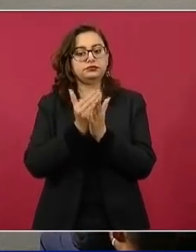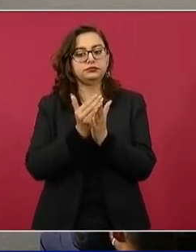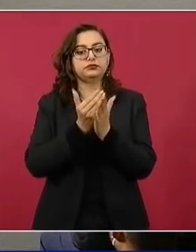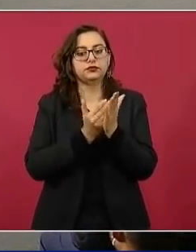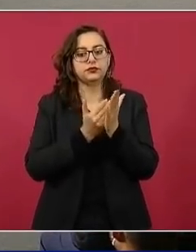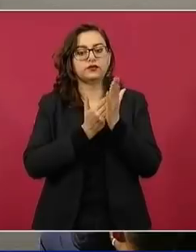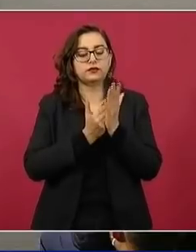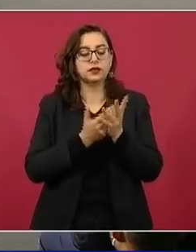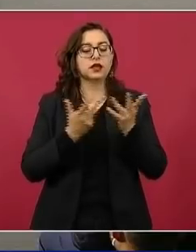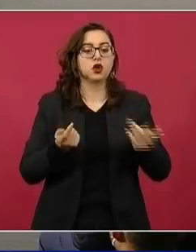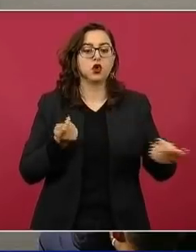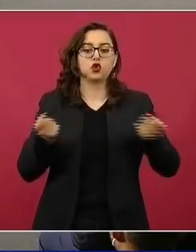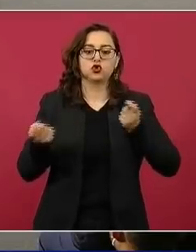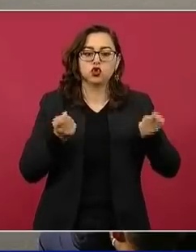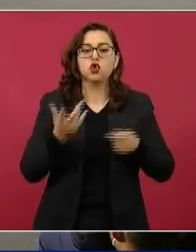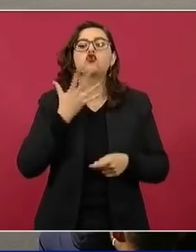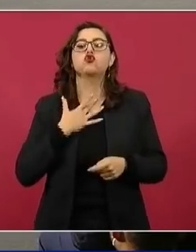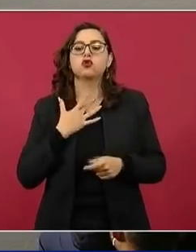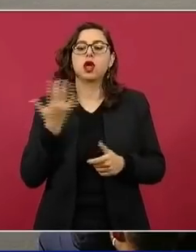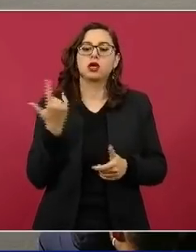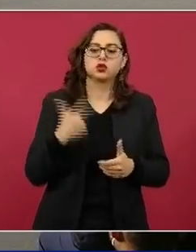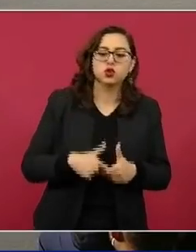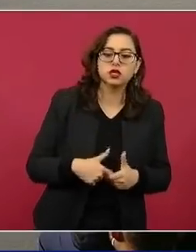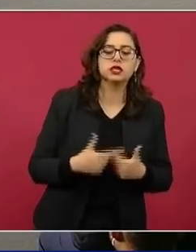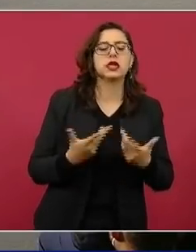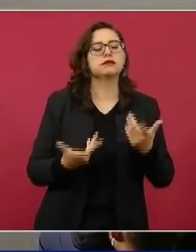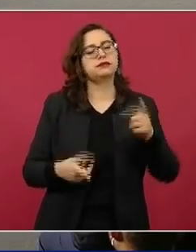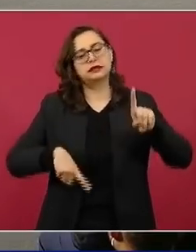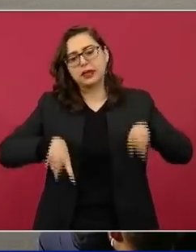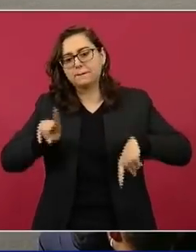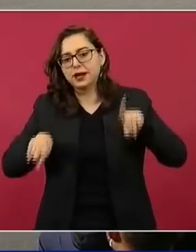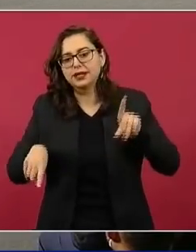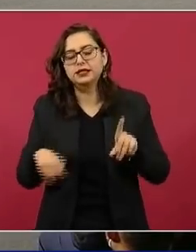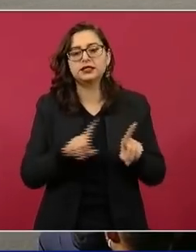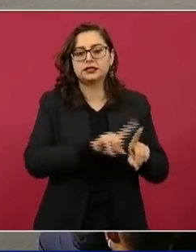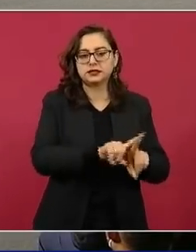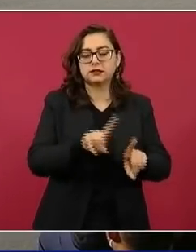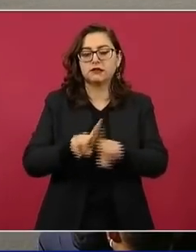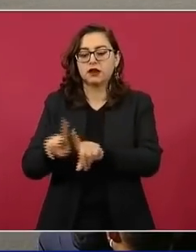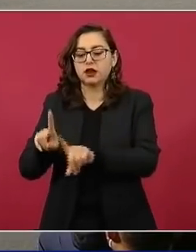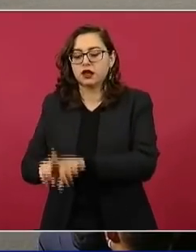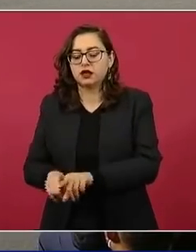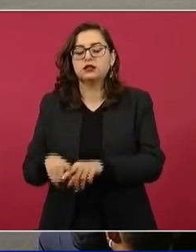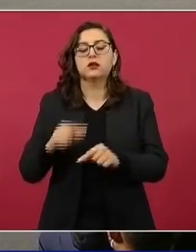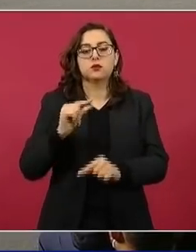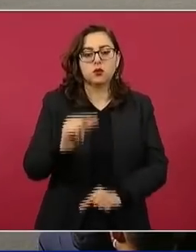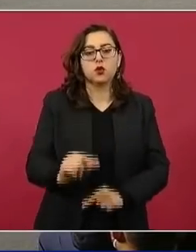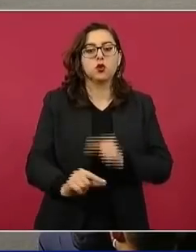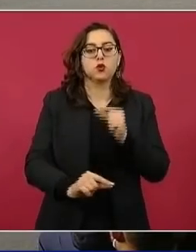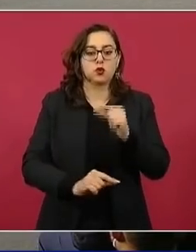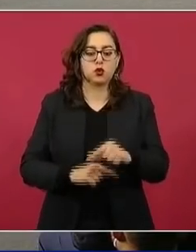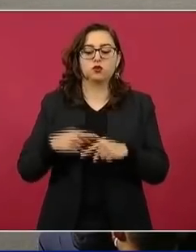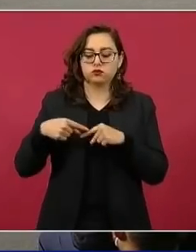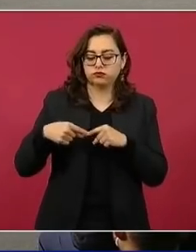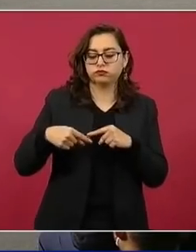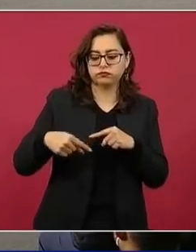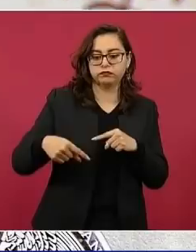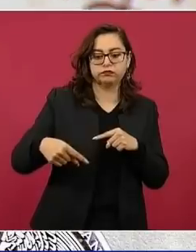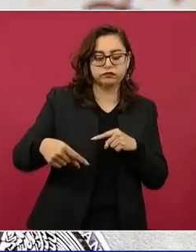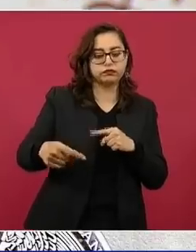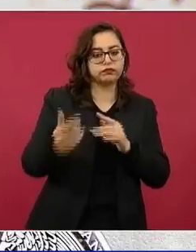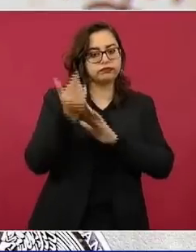como la gasolina, ya que su variación anual comenzará a disminuir en forma significativa.